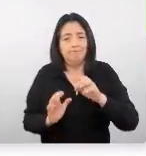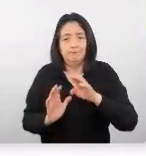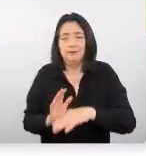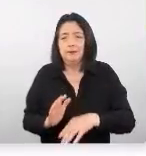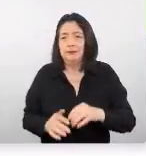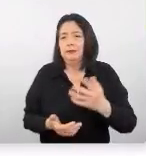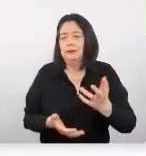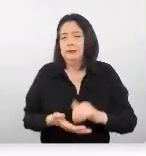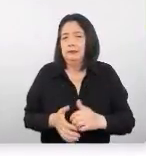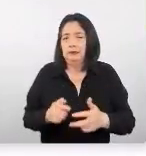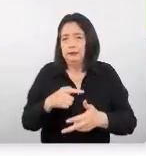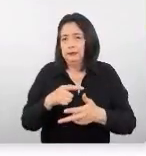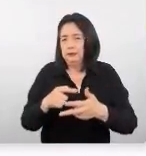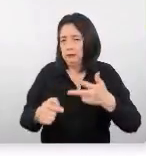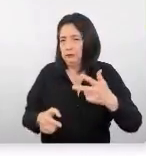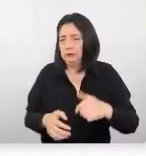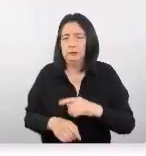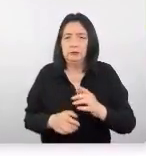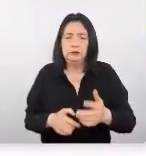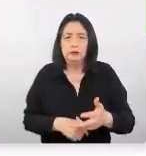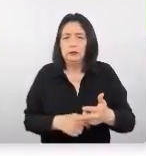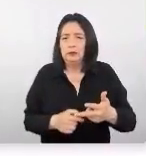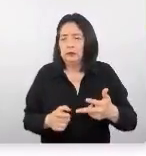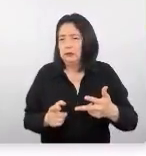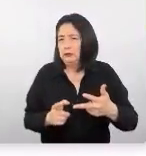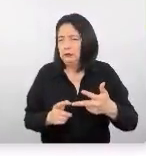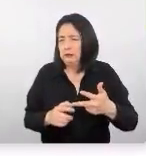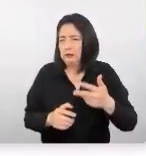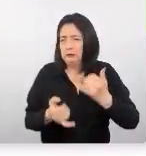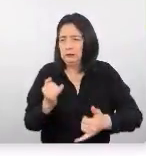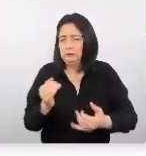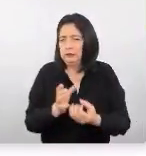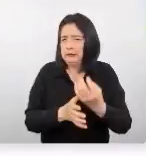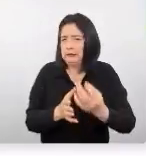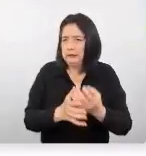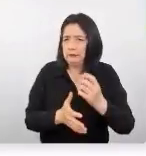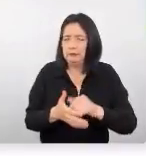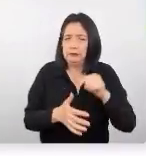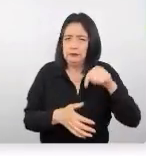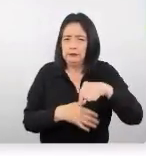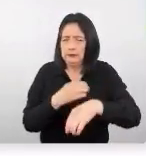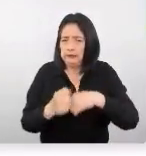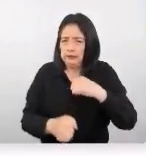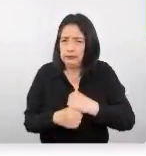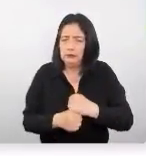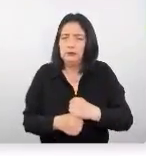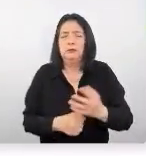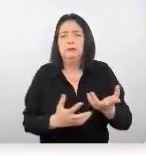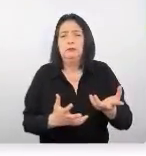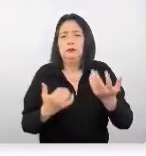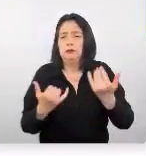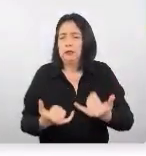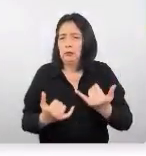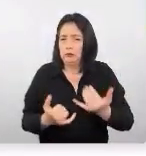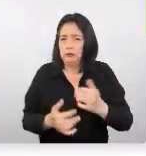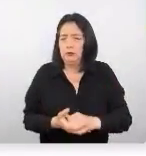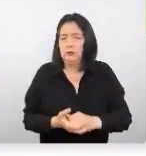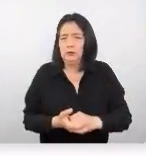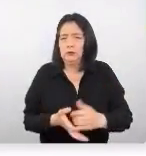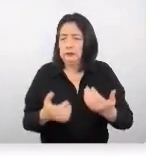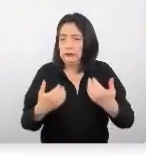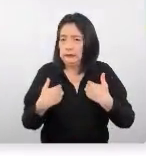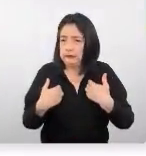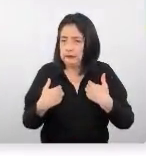olas importantes la última fue en septiembre de este año y actualmente tiene